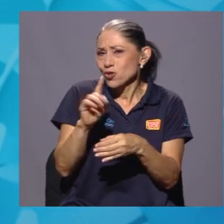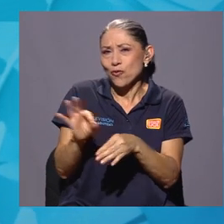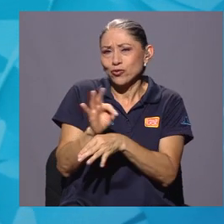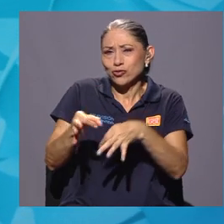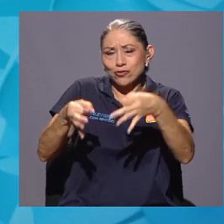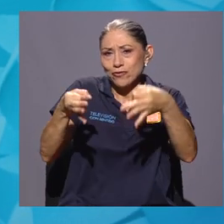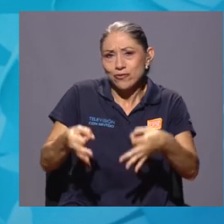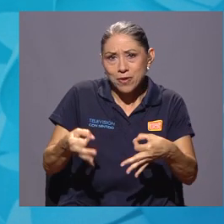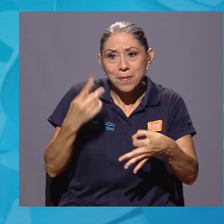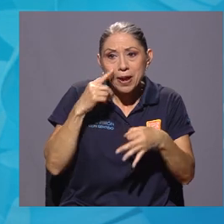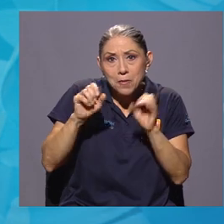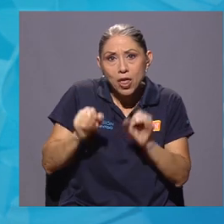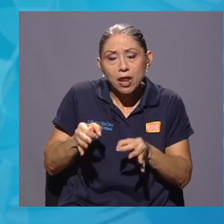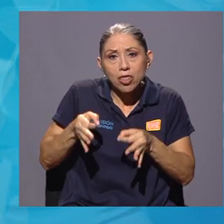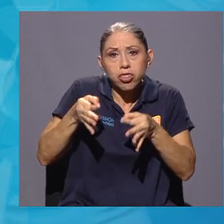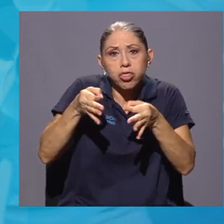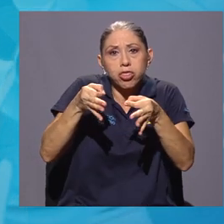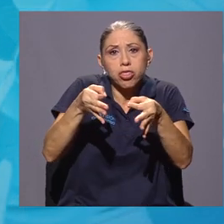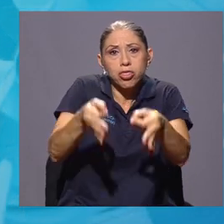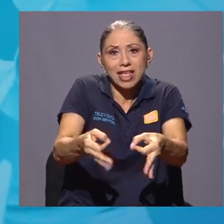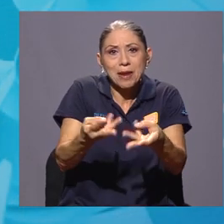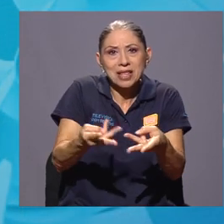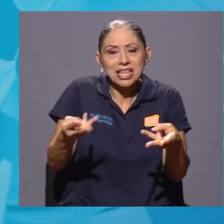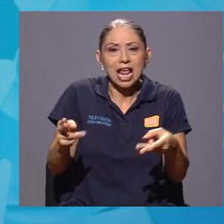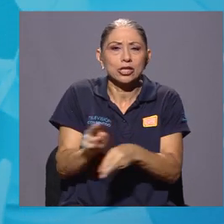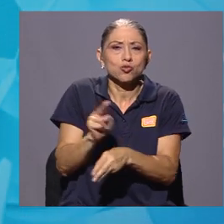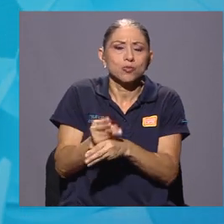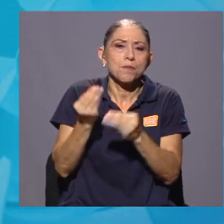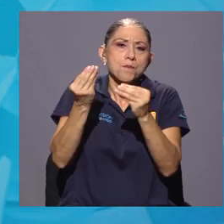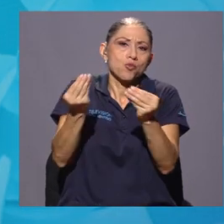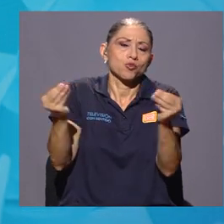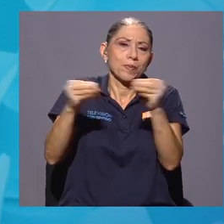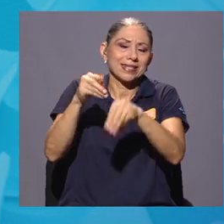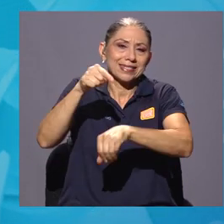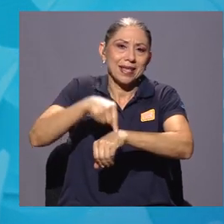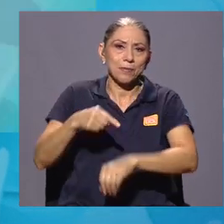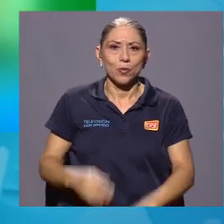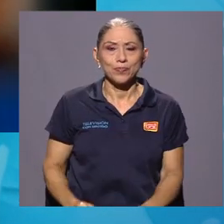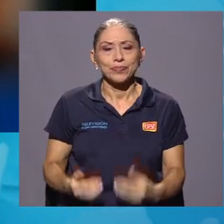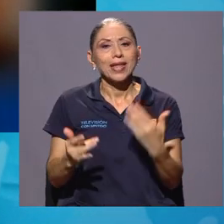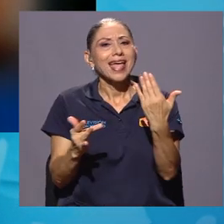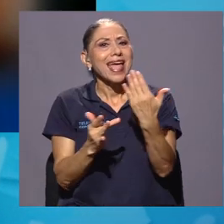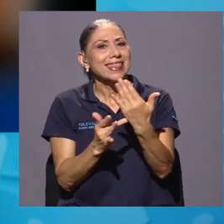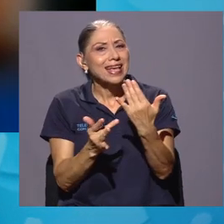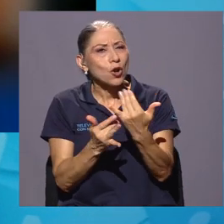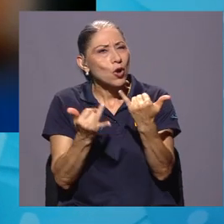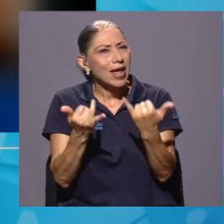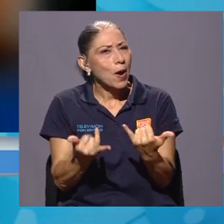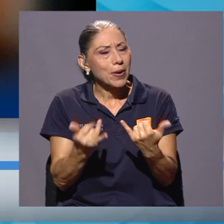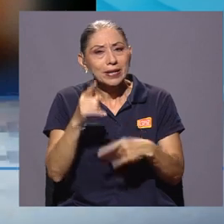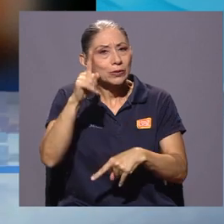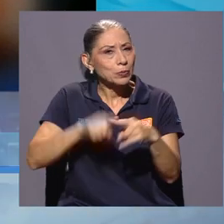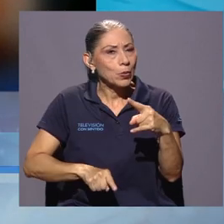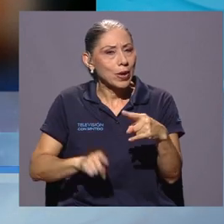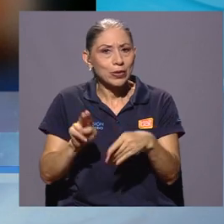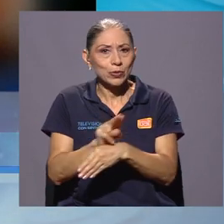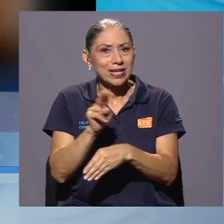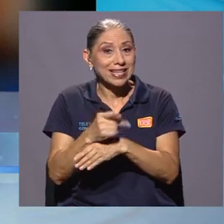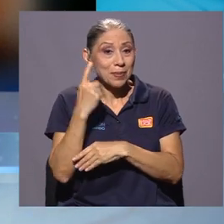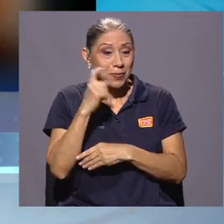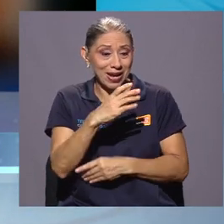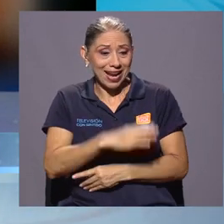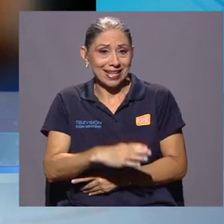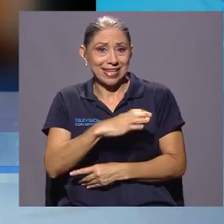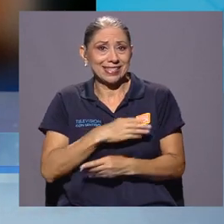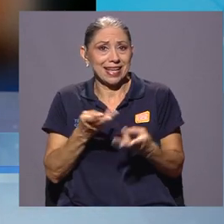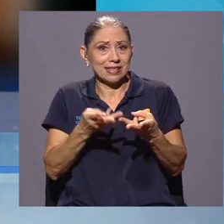funcionalidad del material y extender su vida útil. La tecnología en estos momentos se vuelve un poco factible utilizarla por las mismas propiedades de los